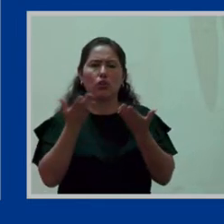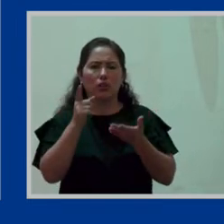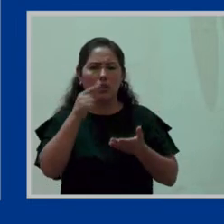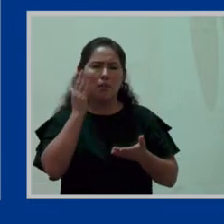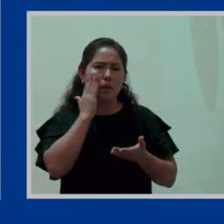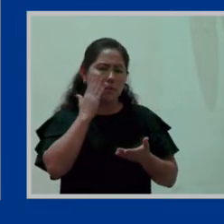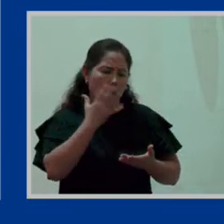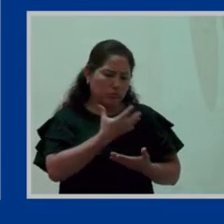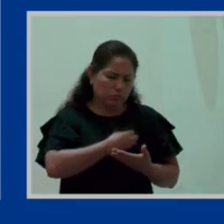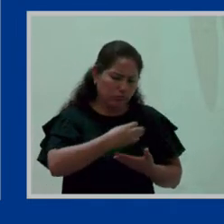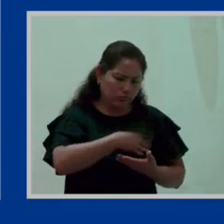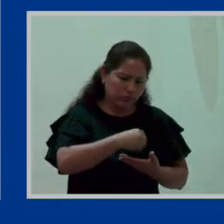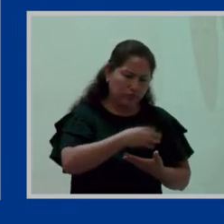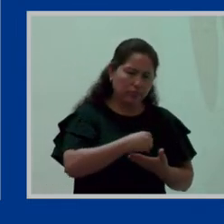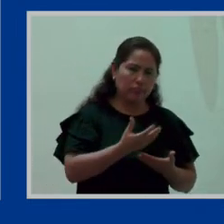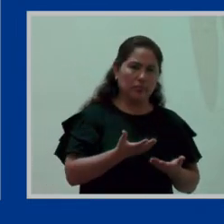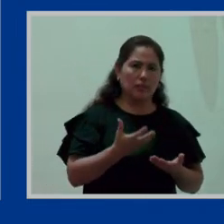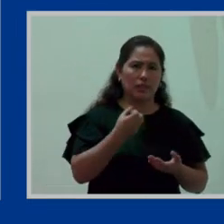Por otro lado,